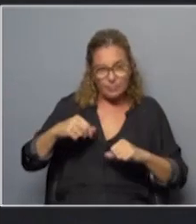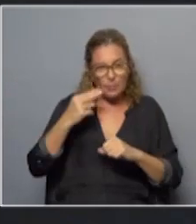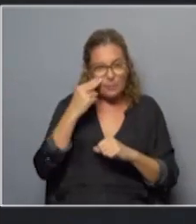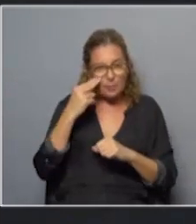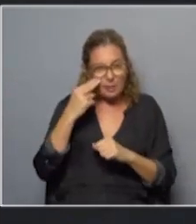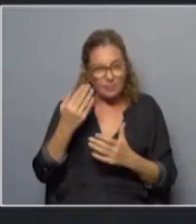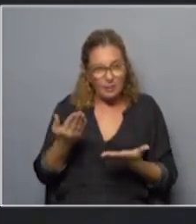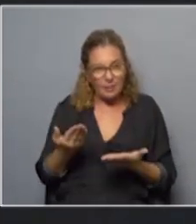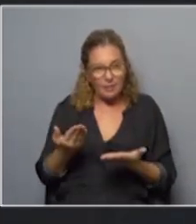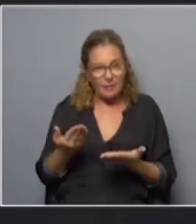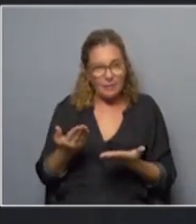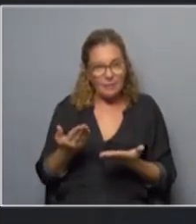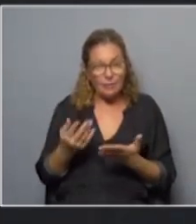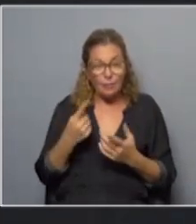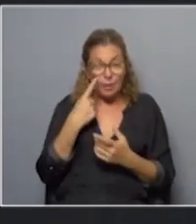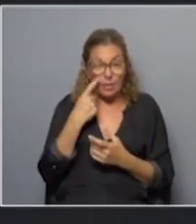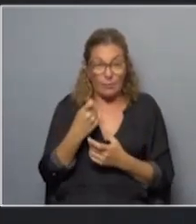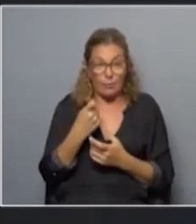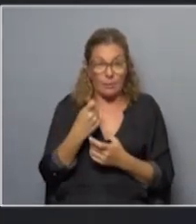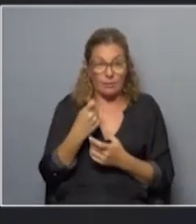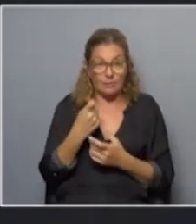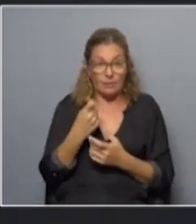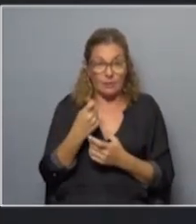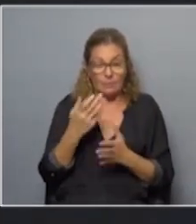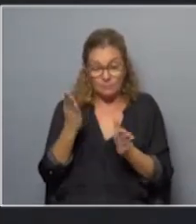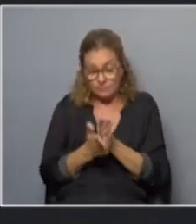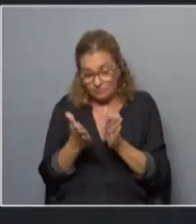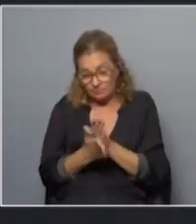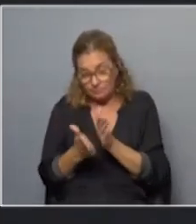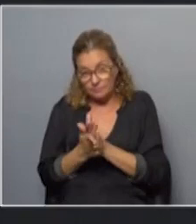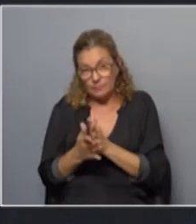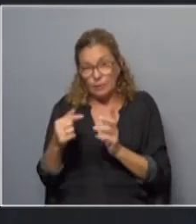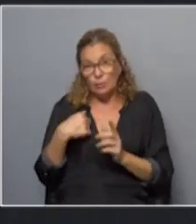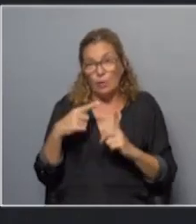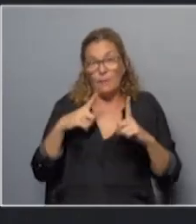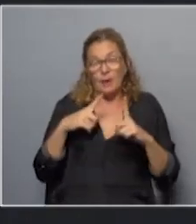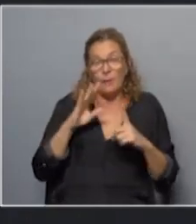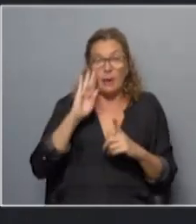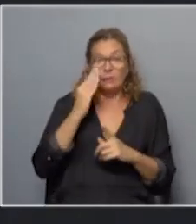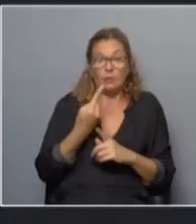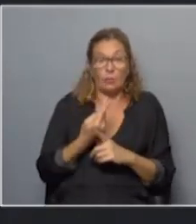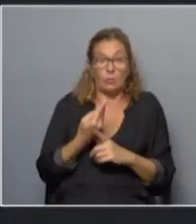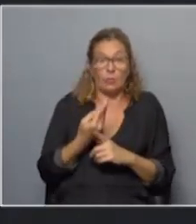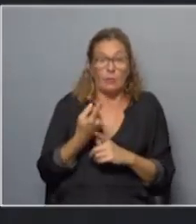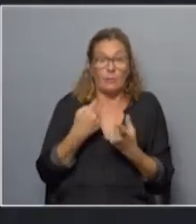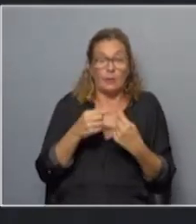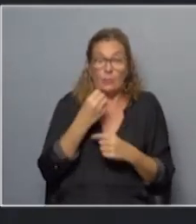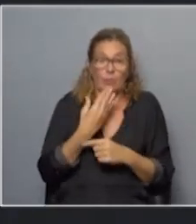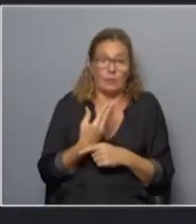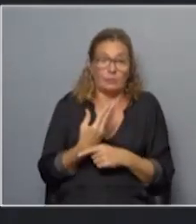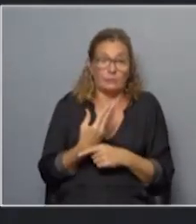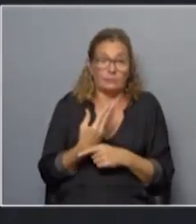concretamente donde hemos identificado los expedientes yo esperaba esa actitud uno espera esa pero bueno